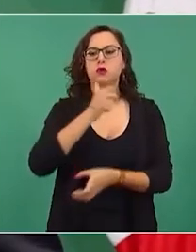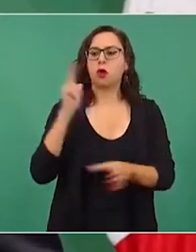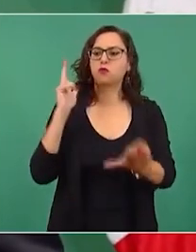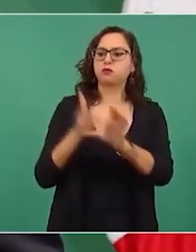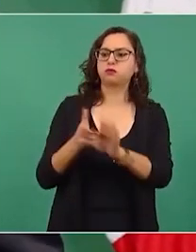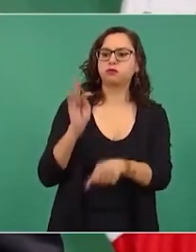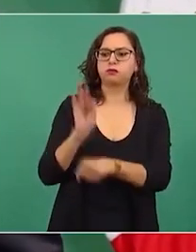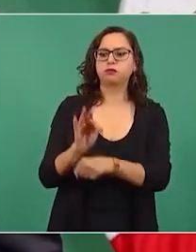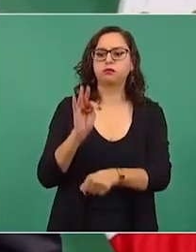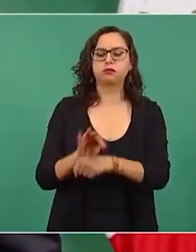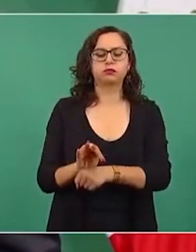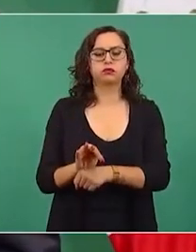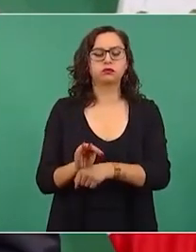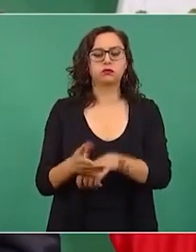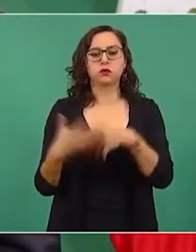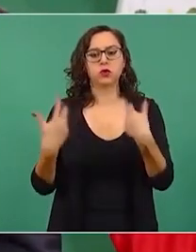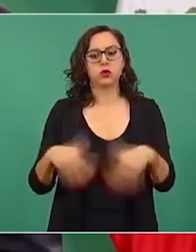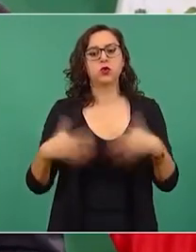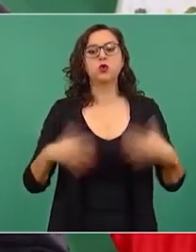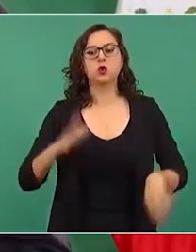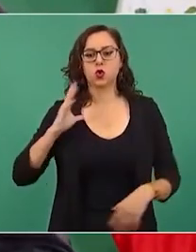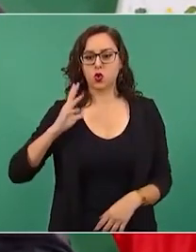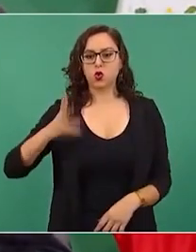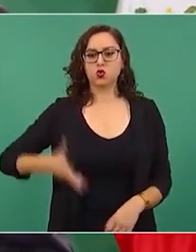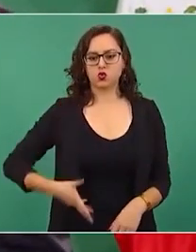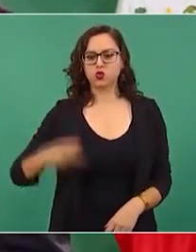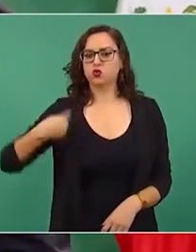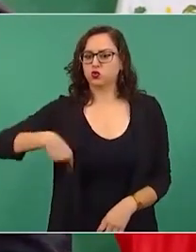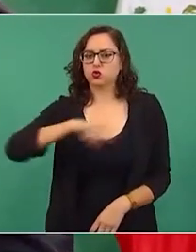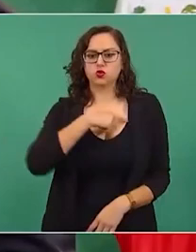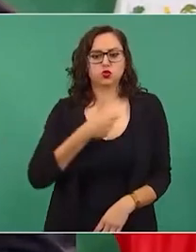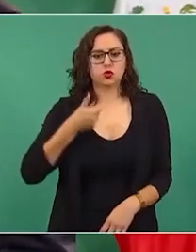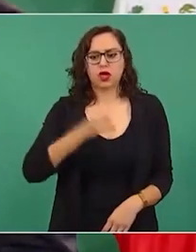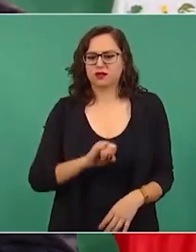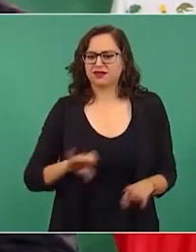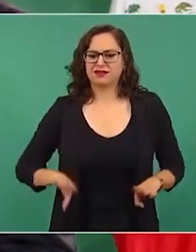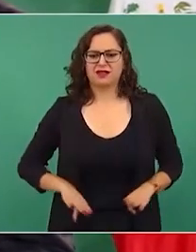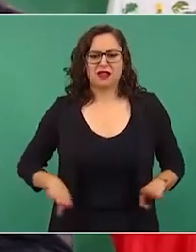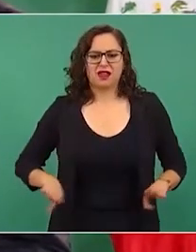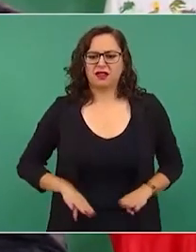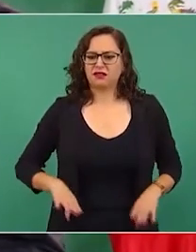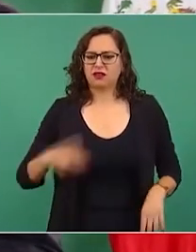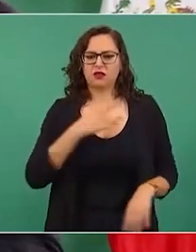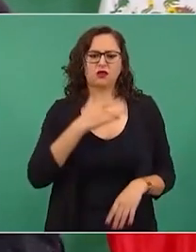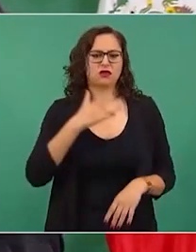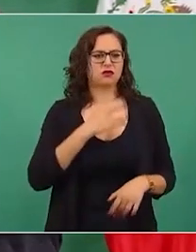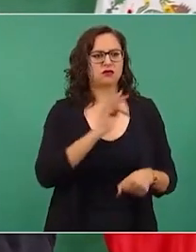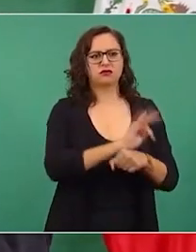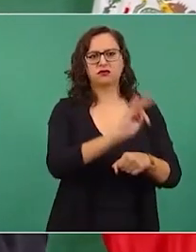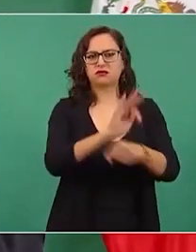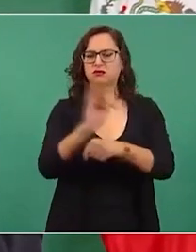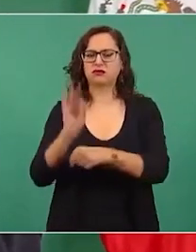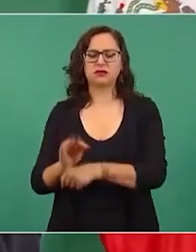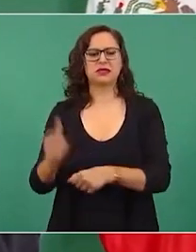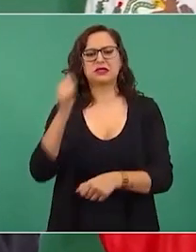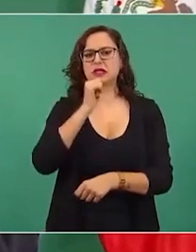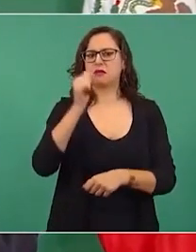honra mucho por lo que se ha llevado a cabo en otros tiempos,